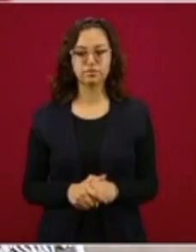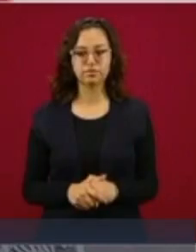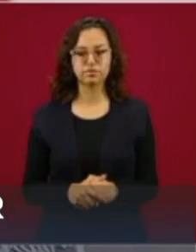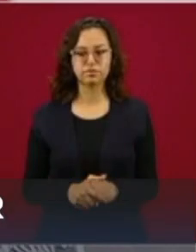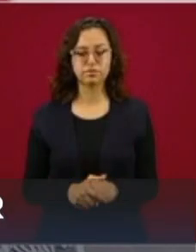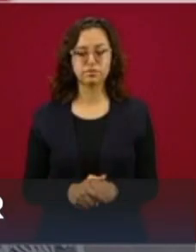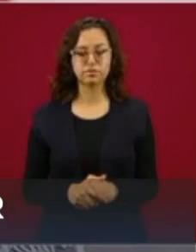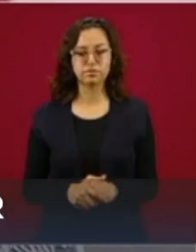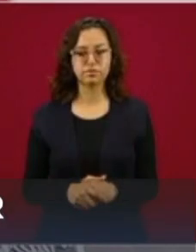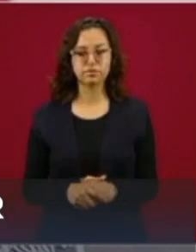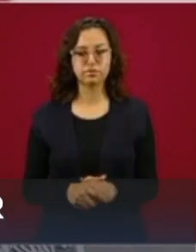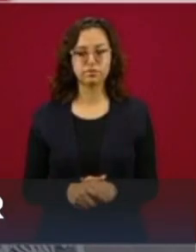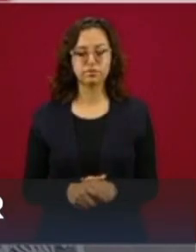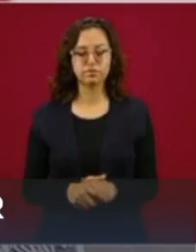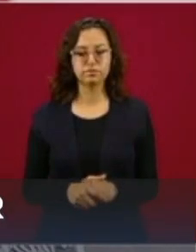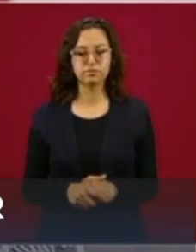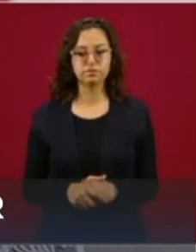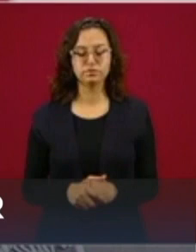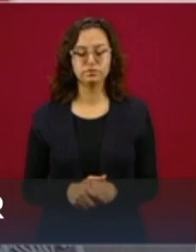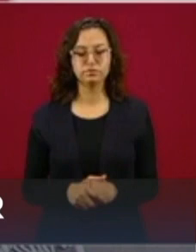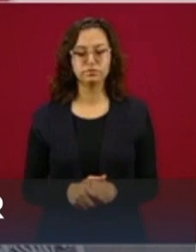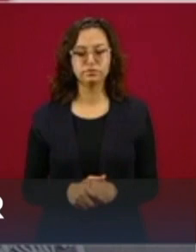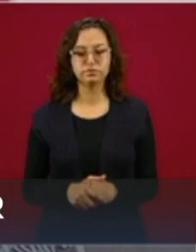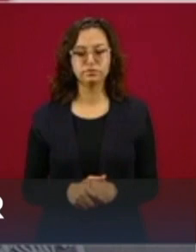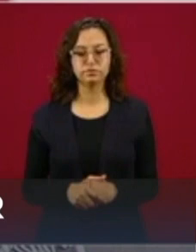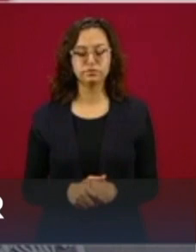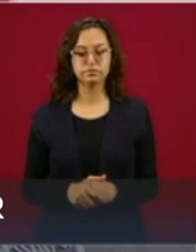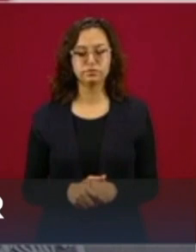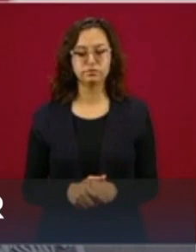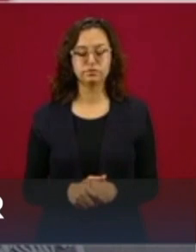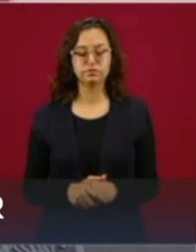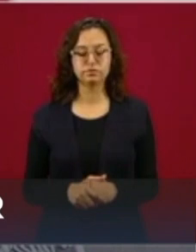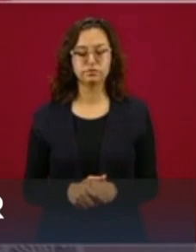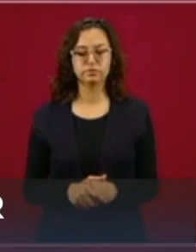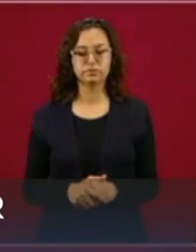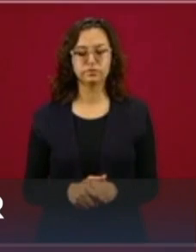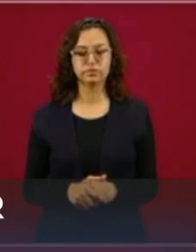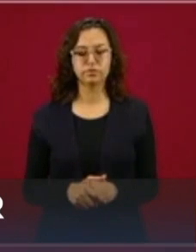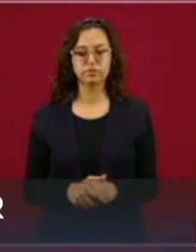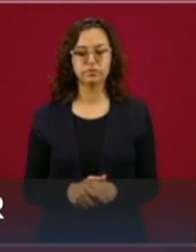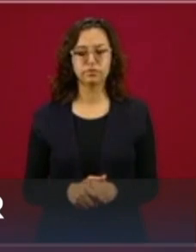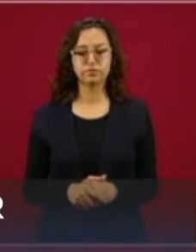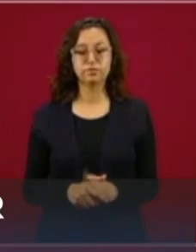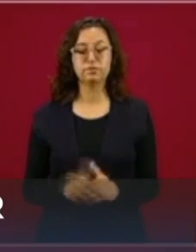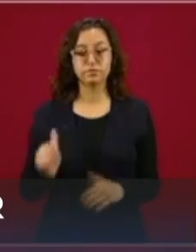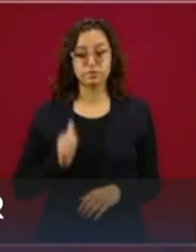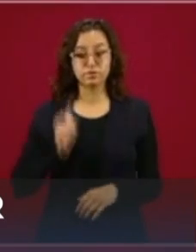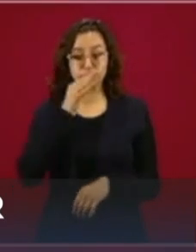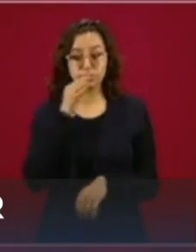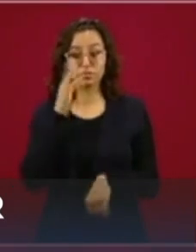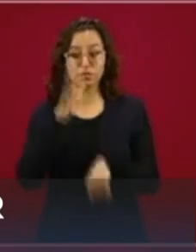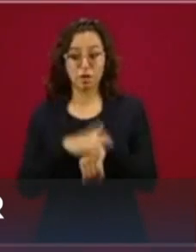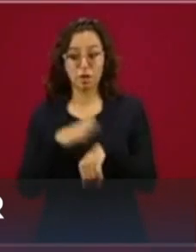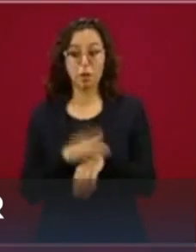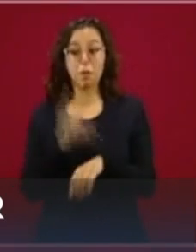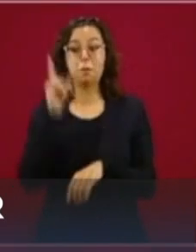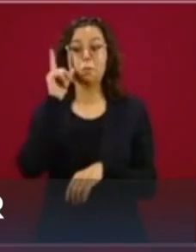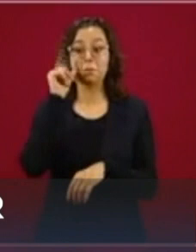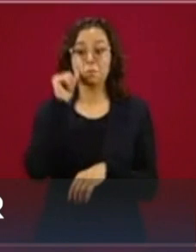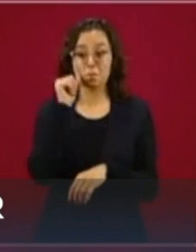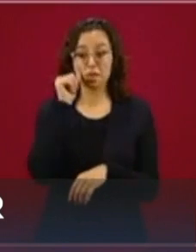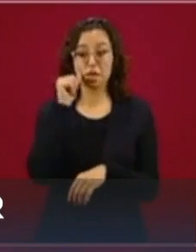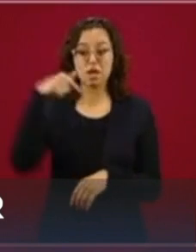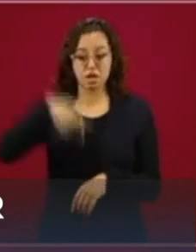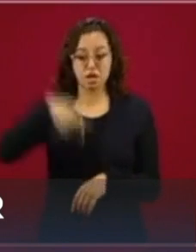vamos a estar aquí mañana en la